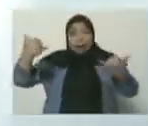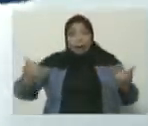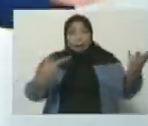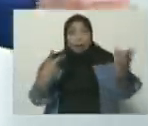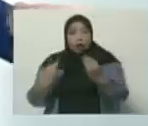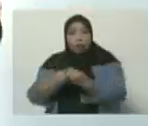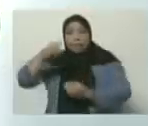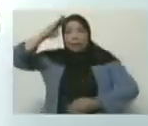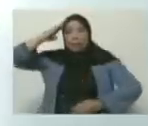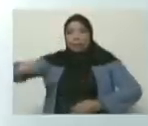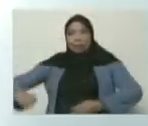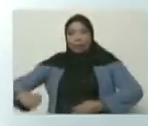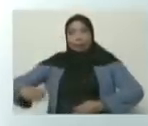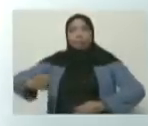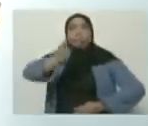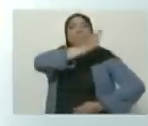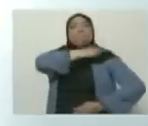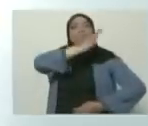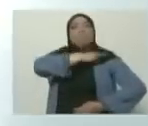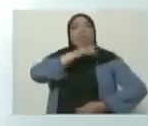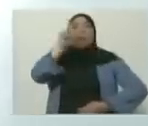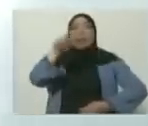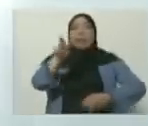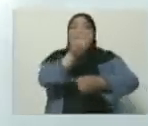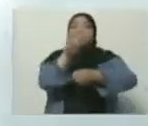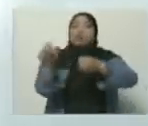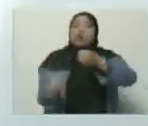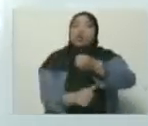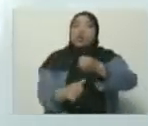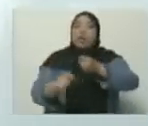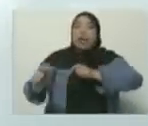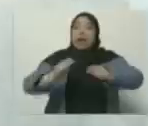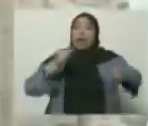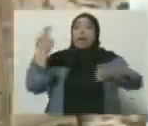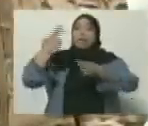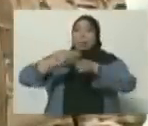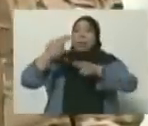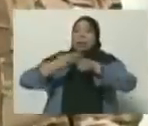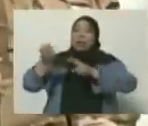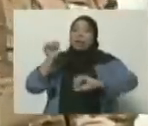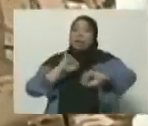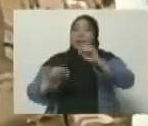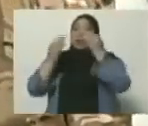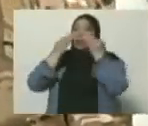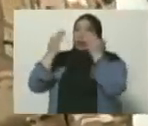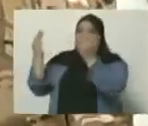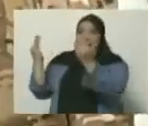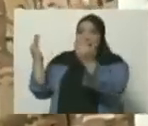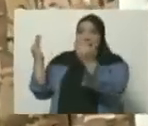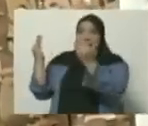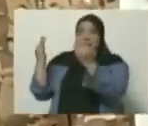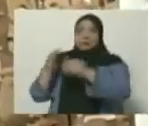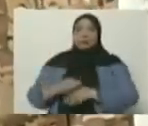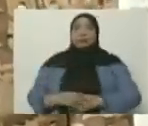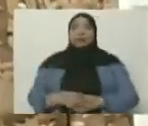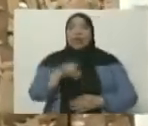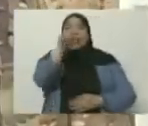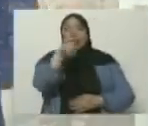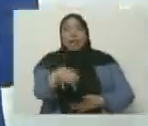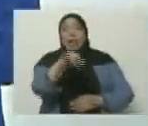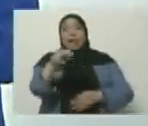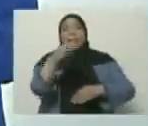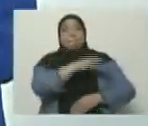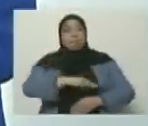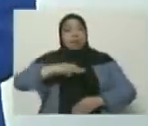el viceministro de gestión de riesgo, Pérez Ampueda, mayor general Pérez Ampueda. También está el